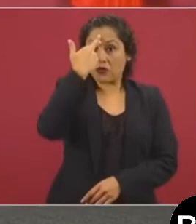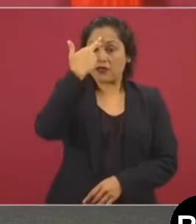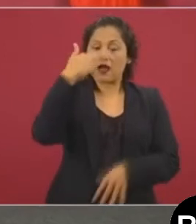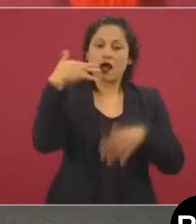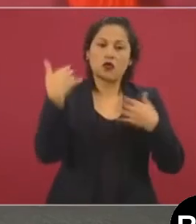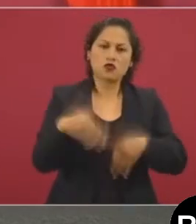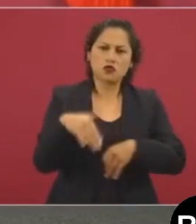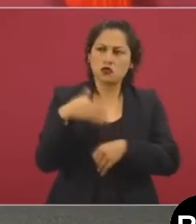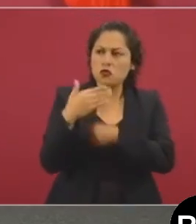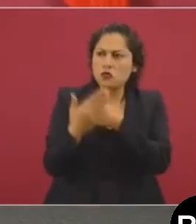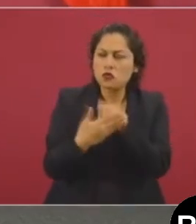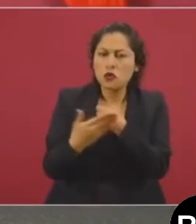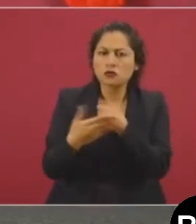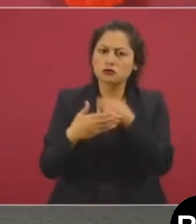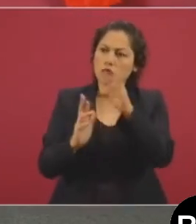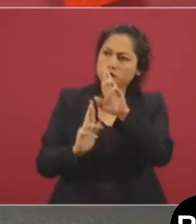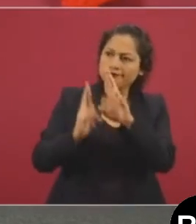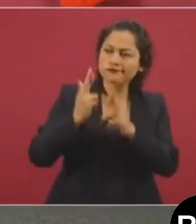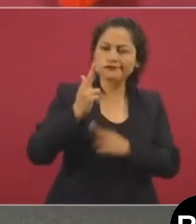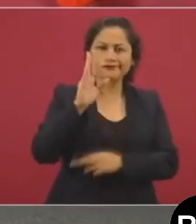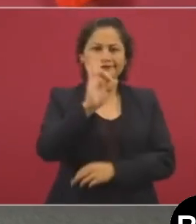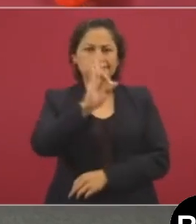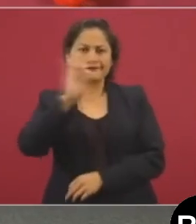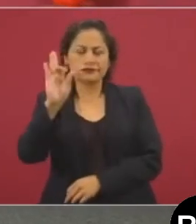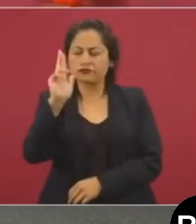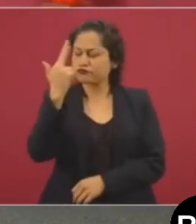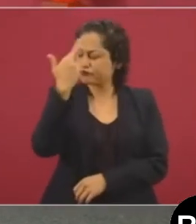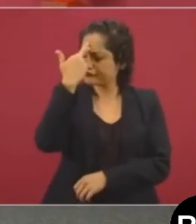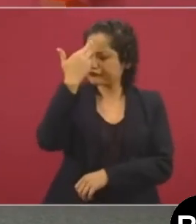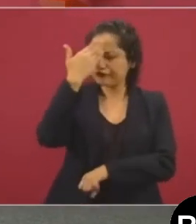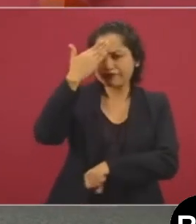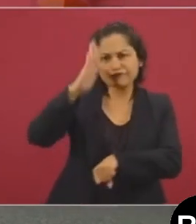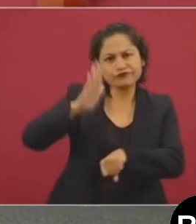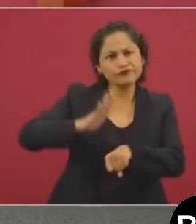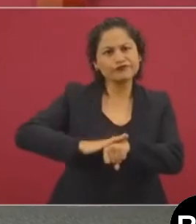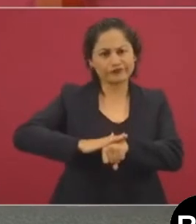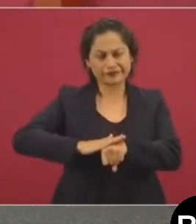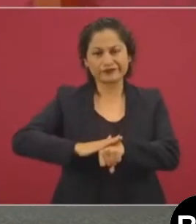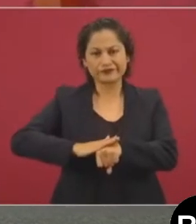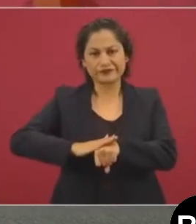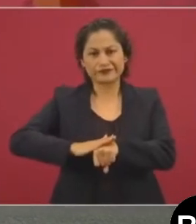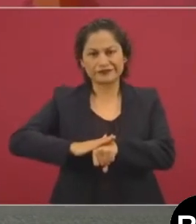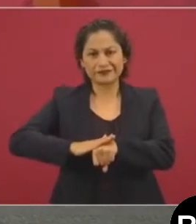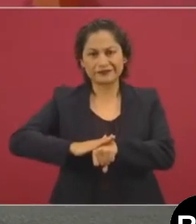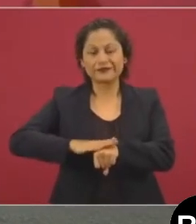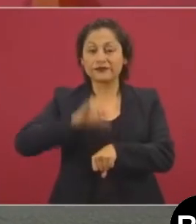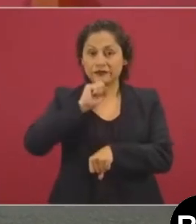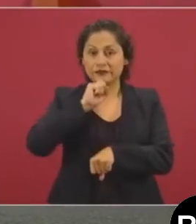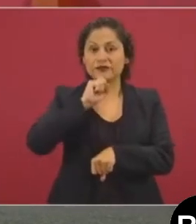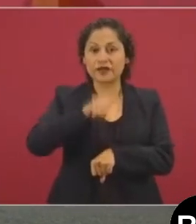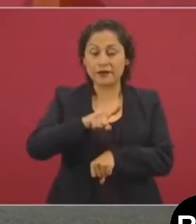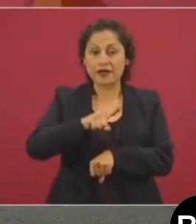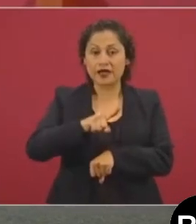recordando al apóstol de la democracia de la democracia I. Madero